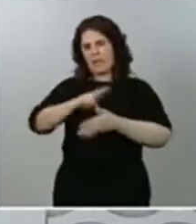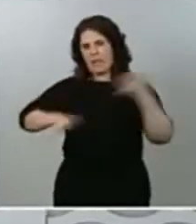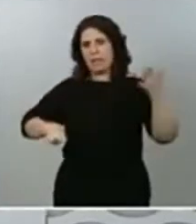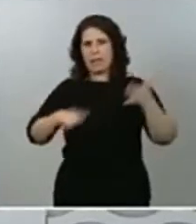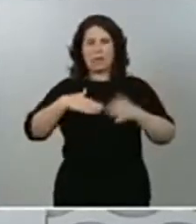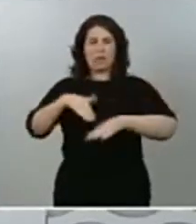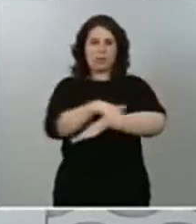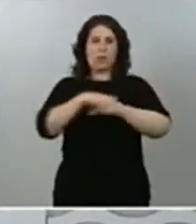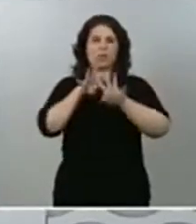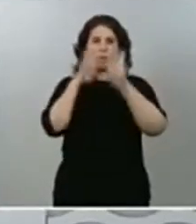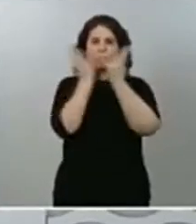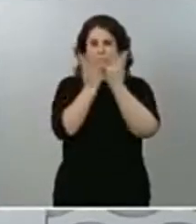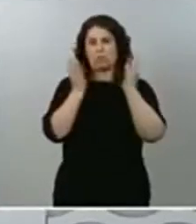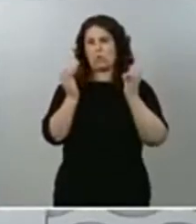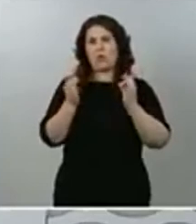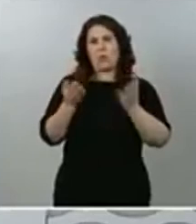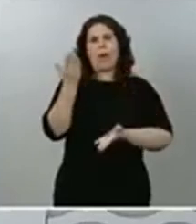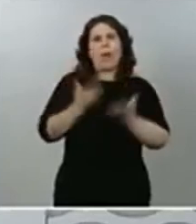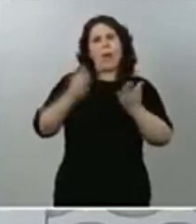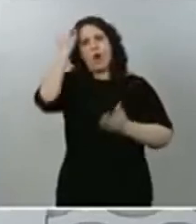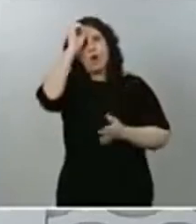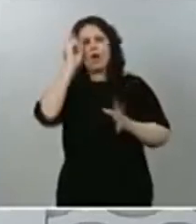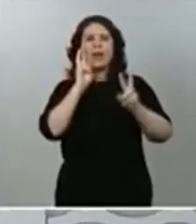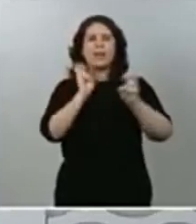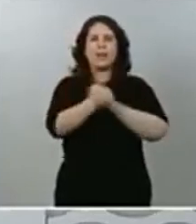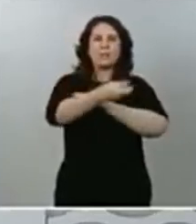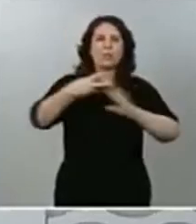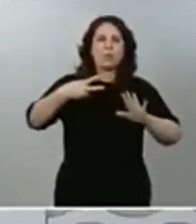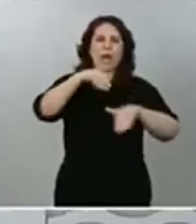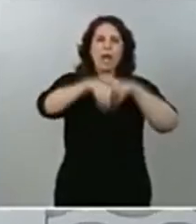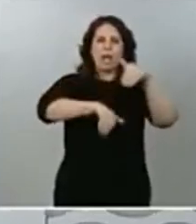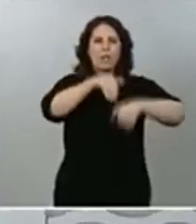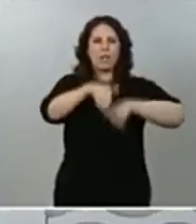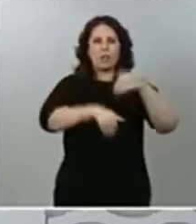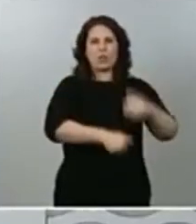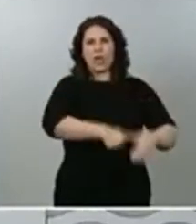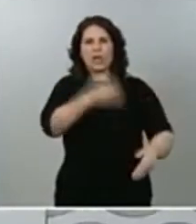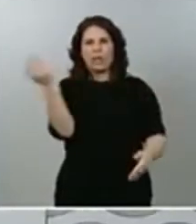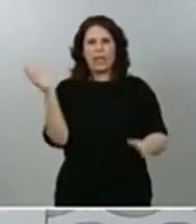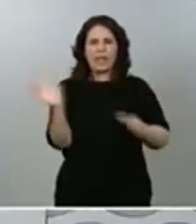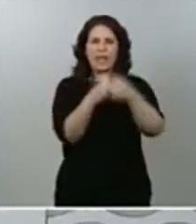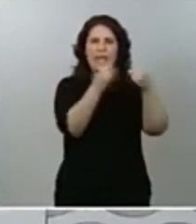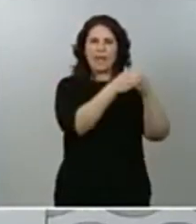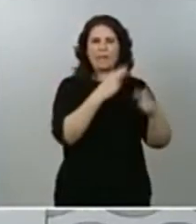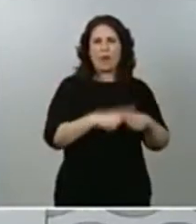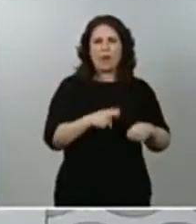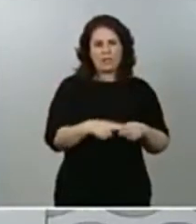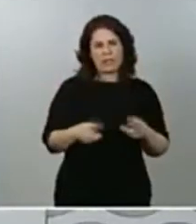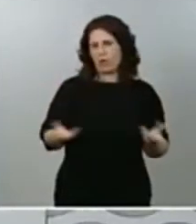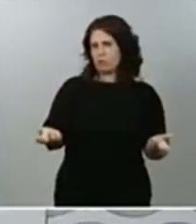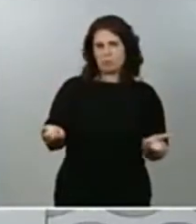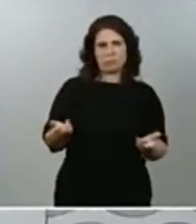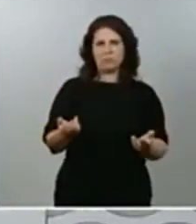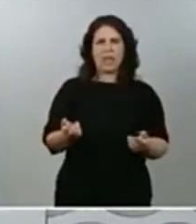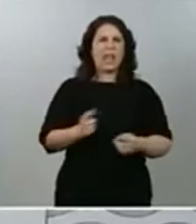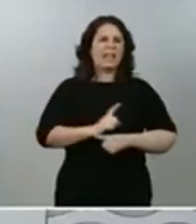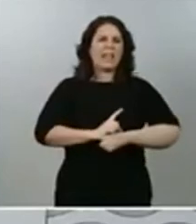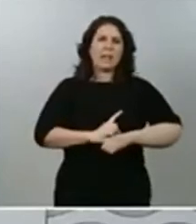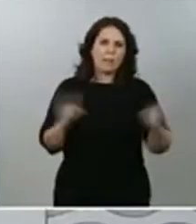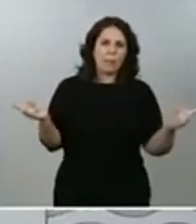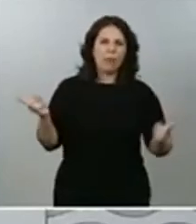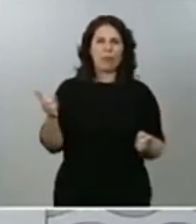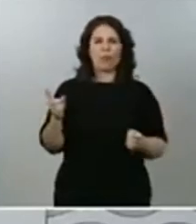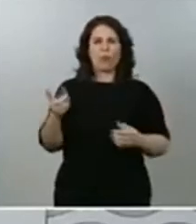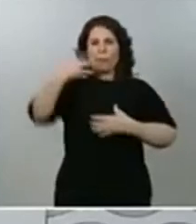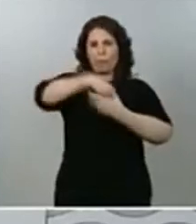los resultados que se hayan tenido del conjunto de las formaciones políticas, tampoco de aquellas que conforman este gobierno